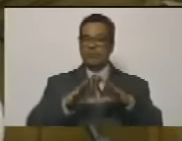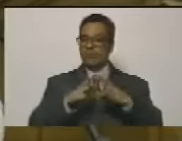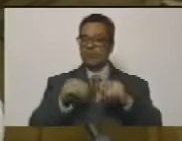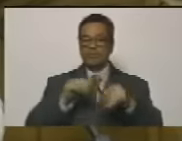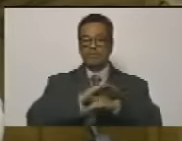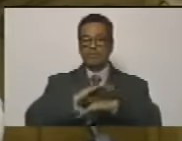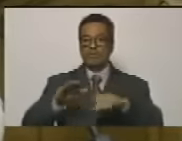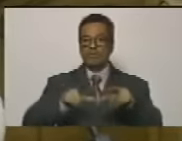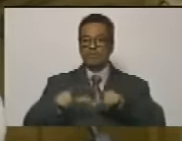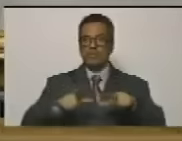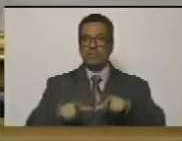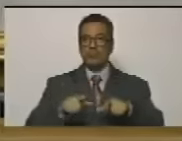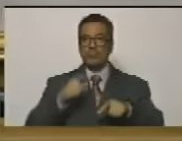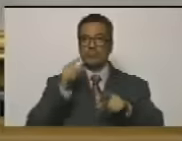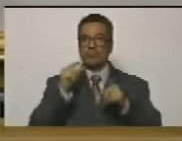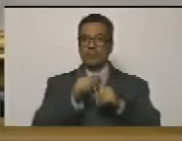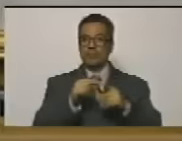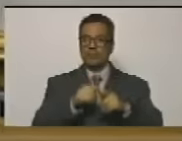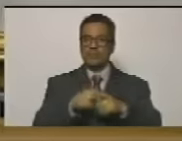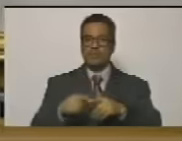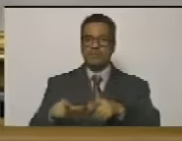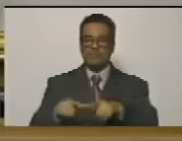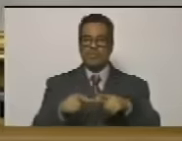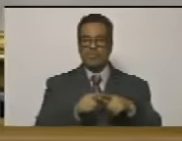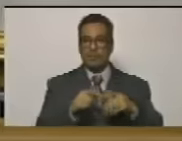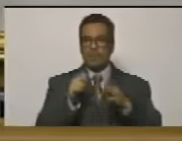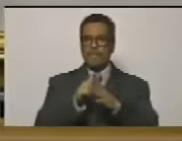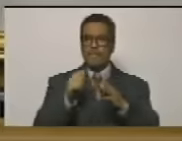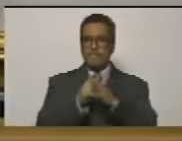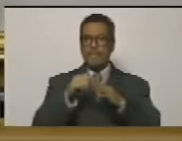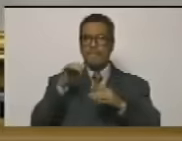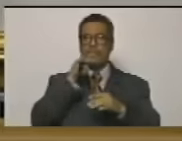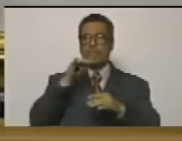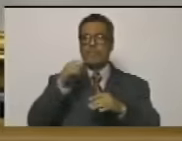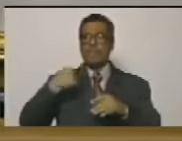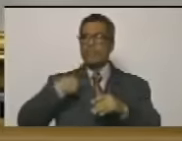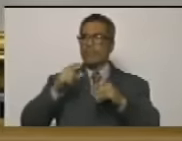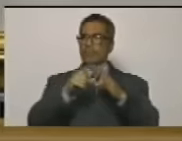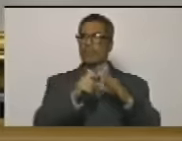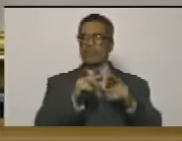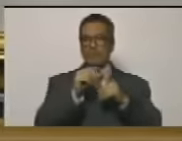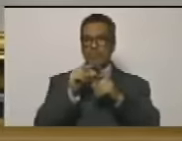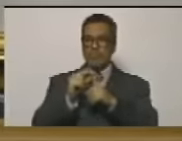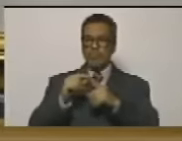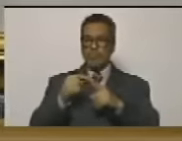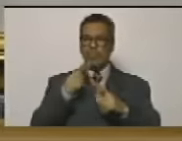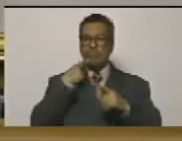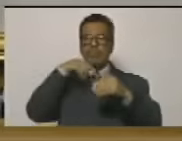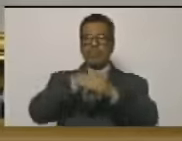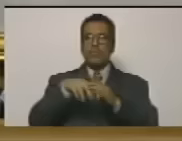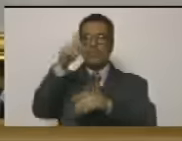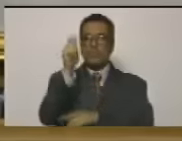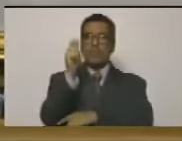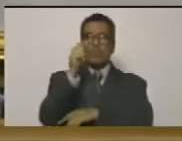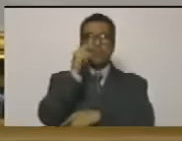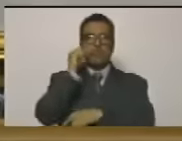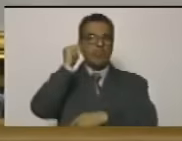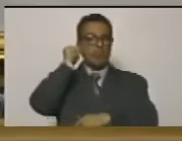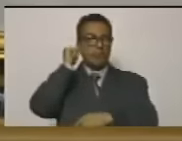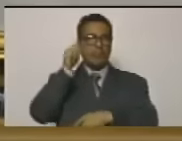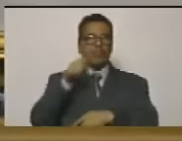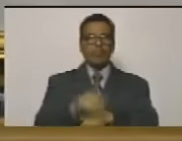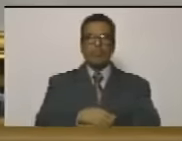presidente. Vamos a dar espacio para puntos de información, derechos de palabras, opiniones, intervenciones de las diputadas y diputados.